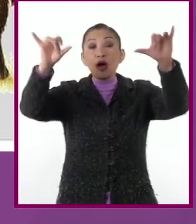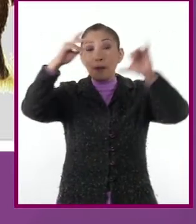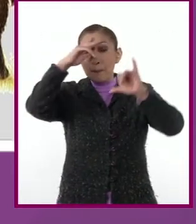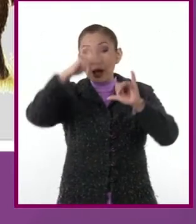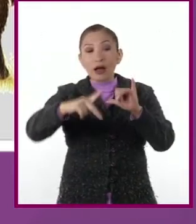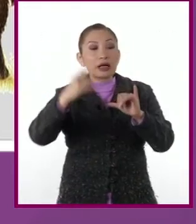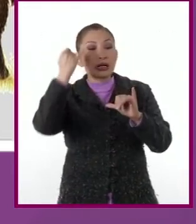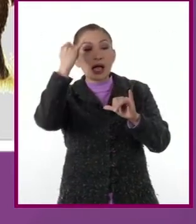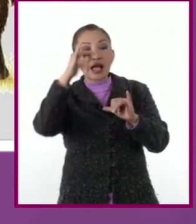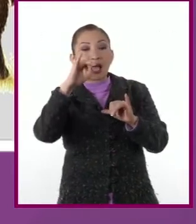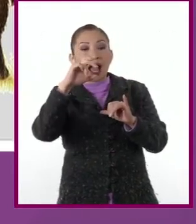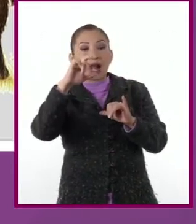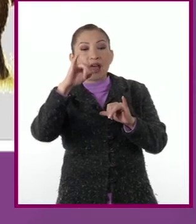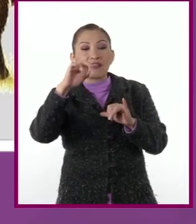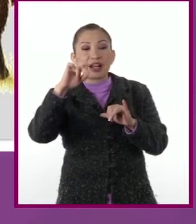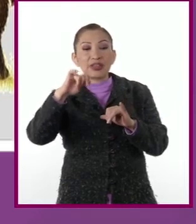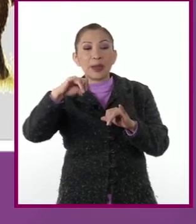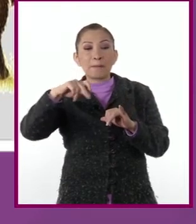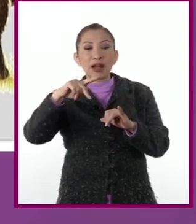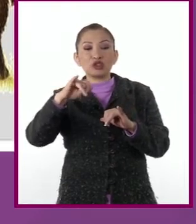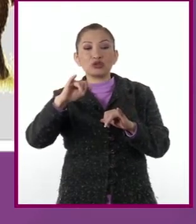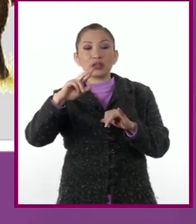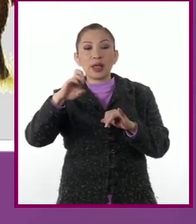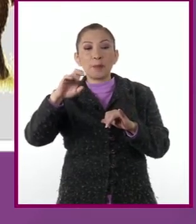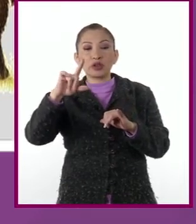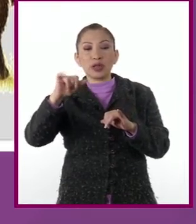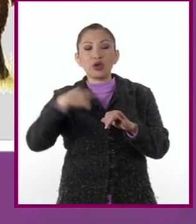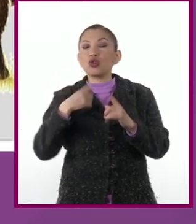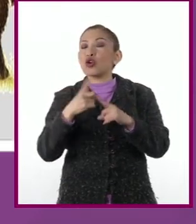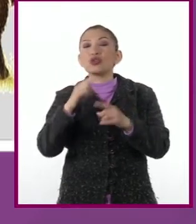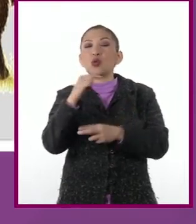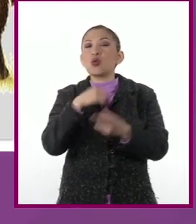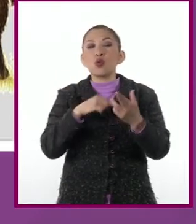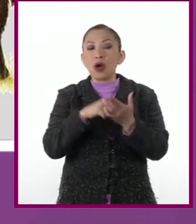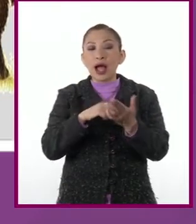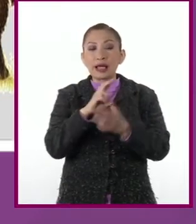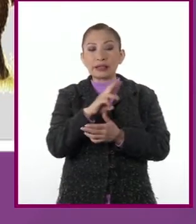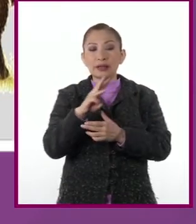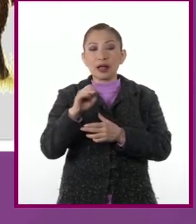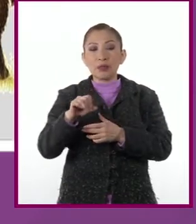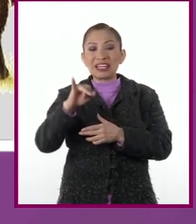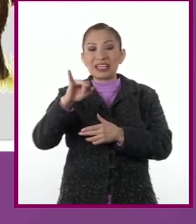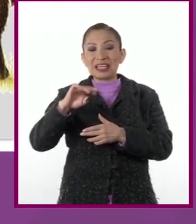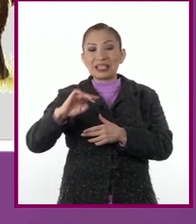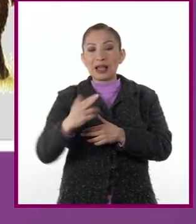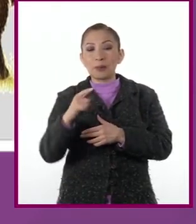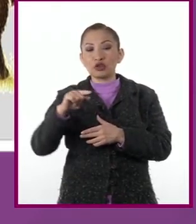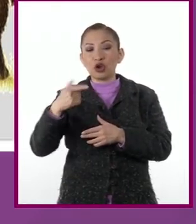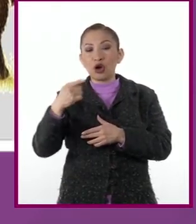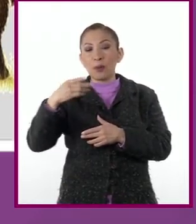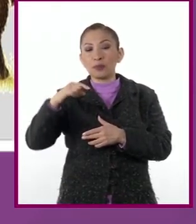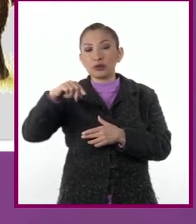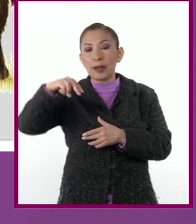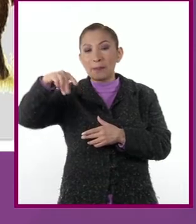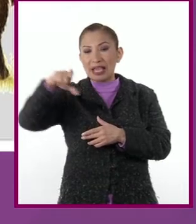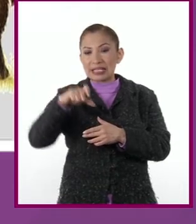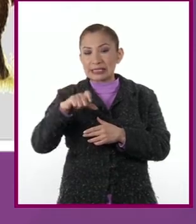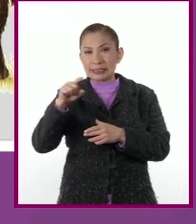Autor, Carla Fernanda Matus Rebolledo. Fuente. www.ina.gov